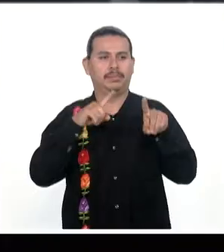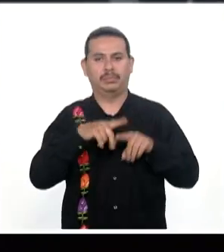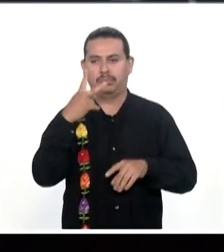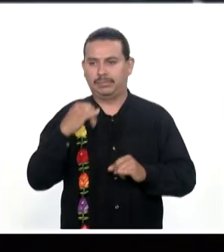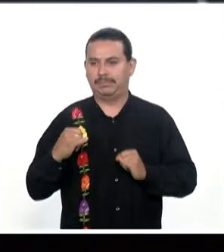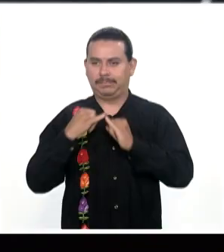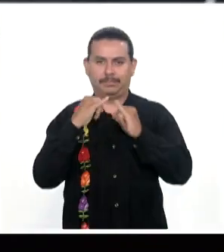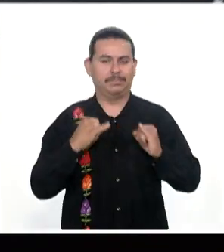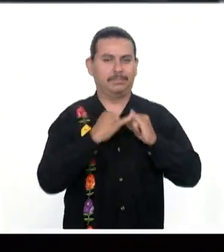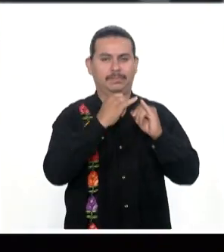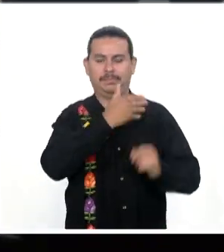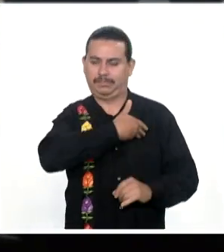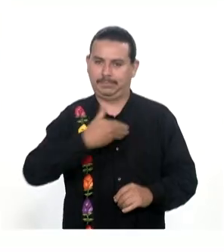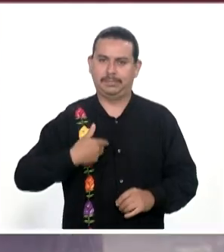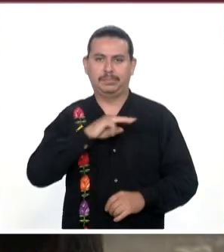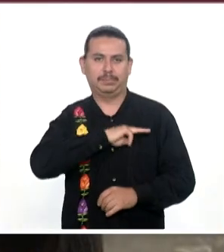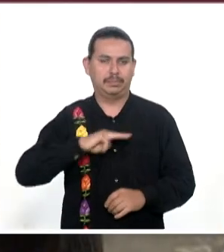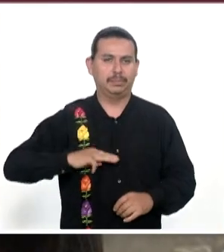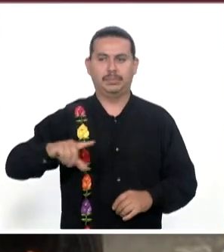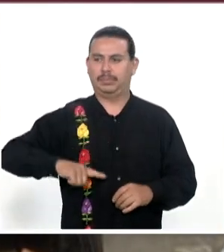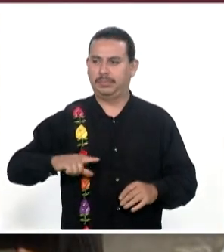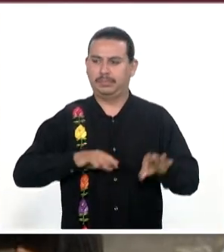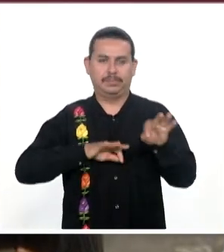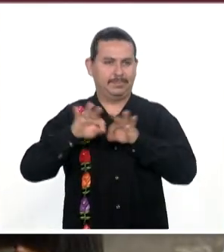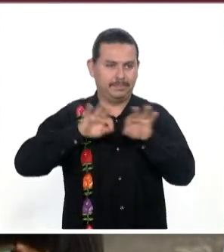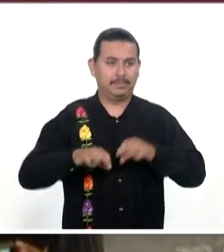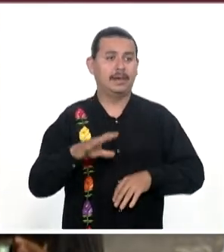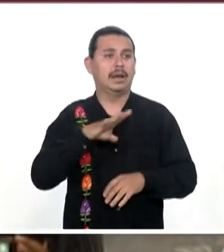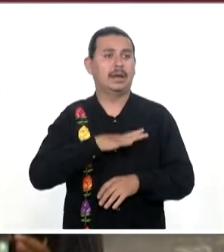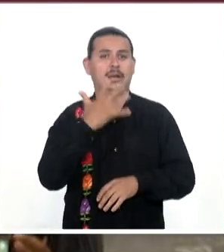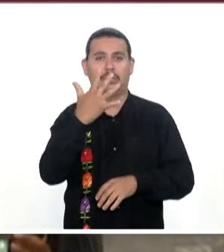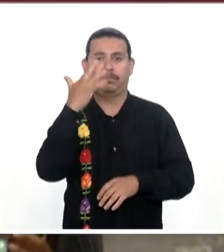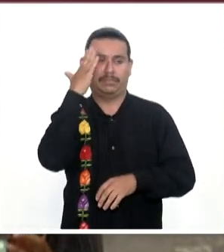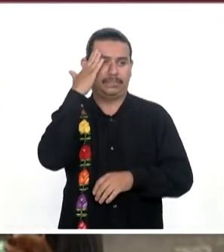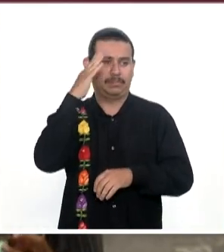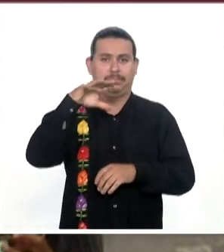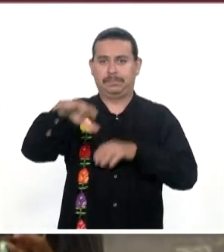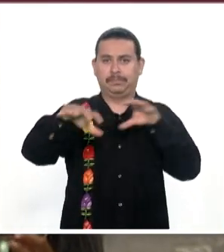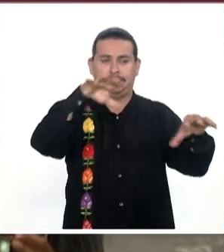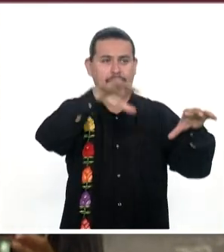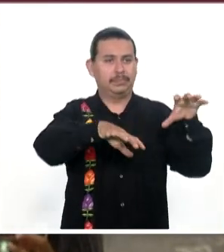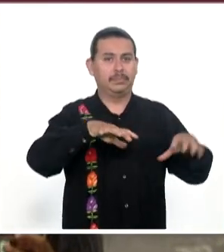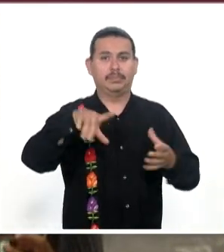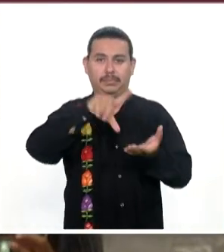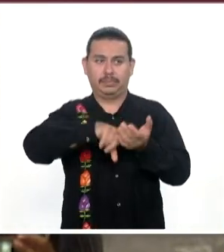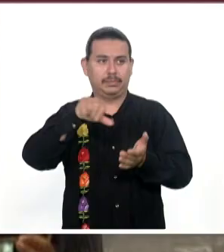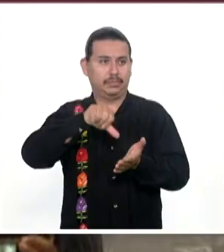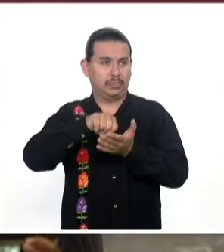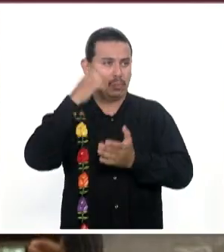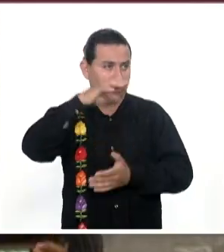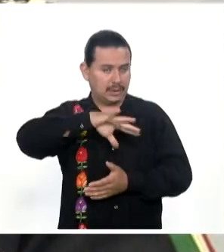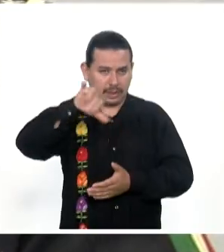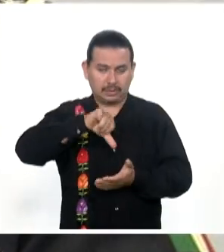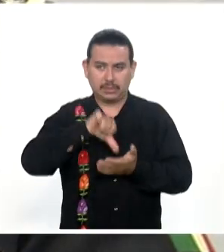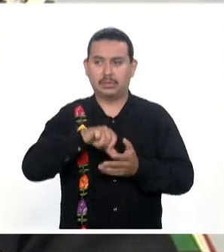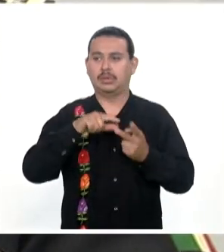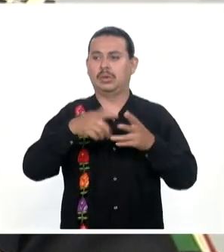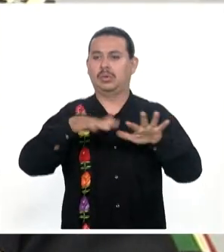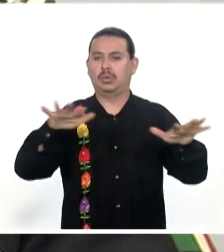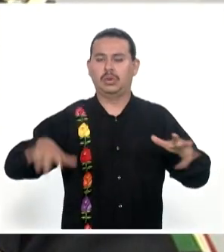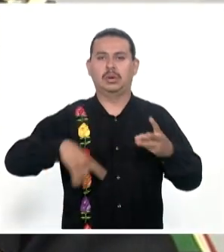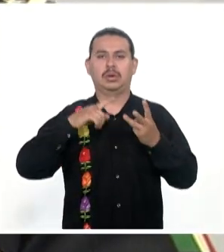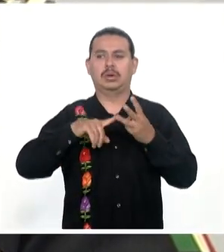De los tres órdenes De gobierno Tenemos cinco Comandaciones regionales Entre ellas es Valles Centrales Costa